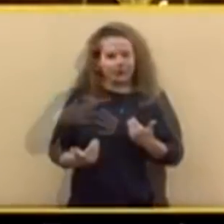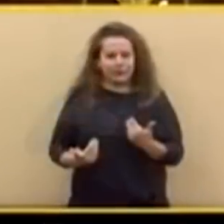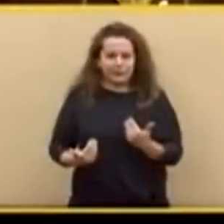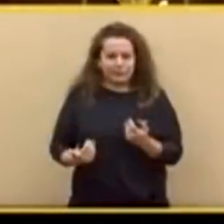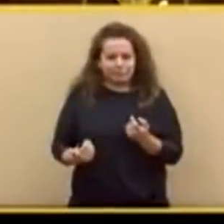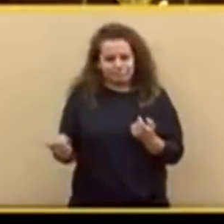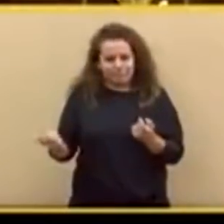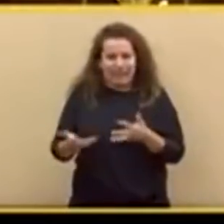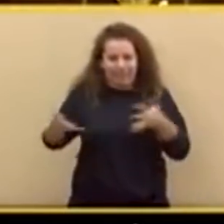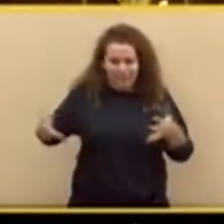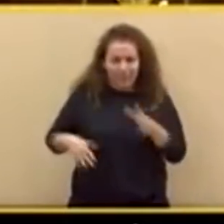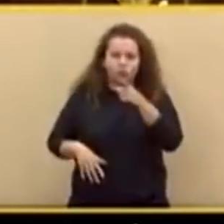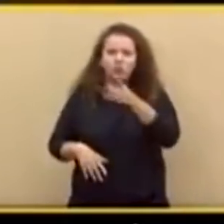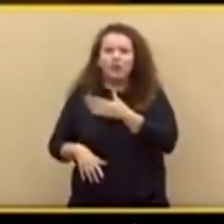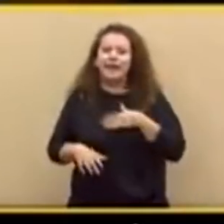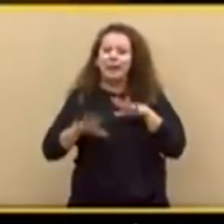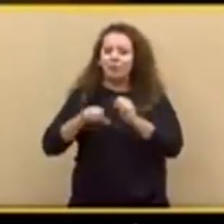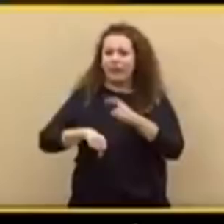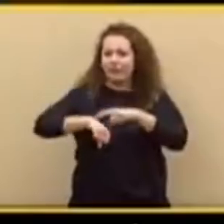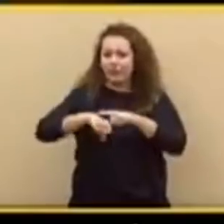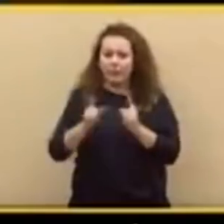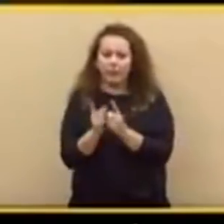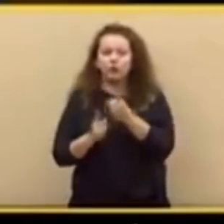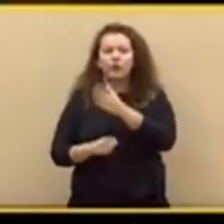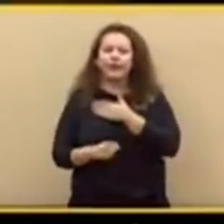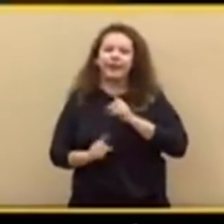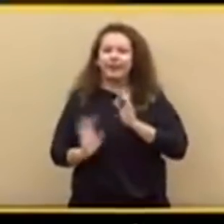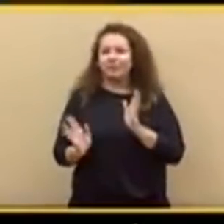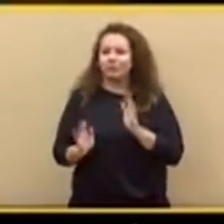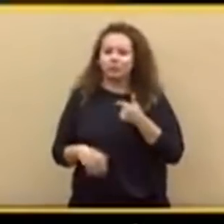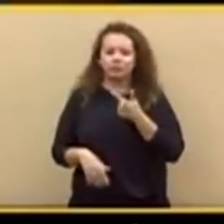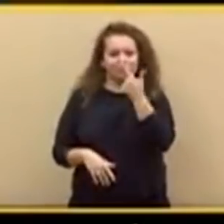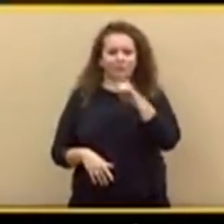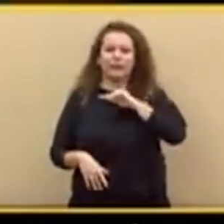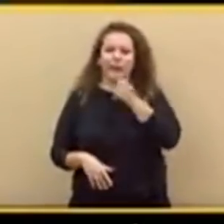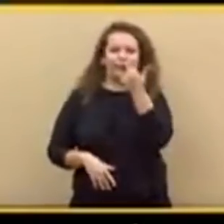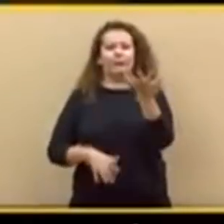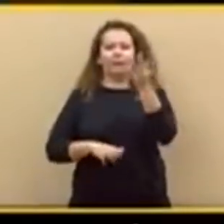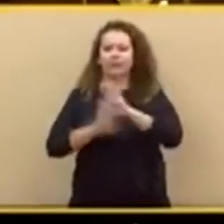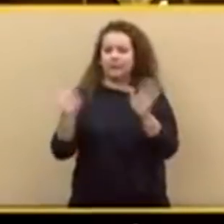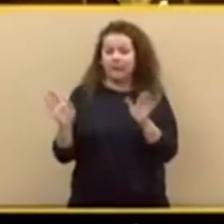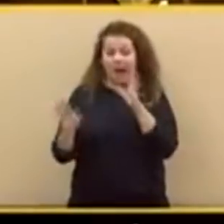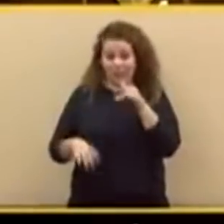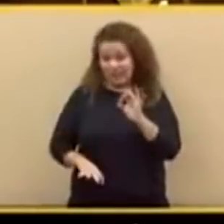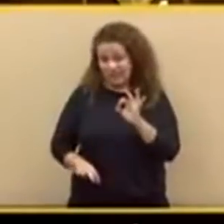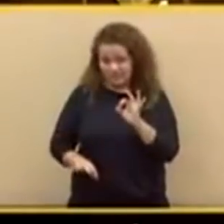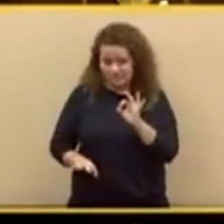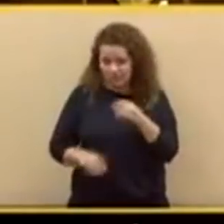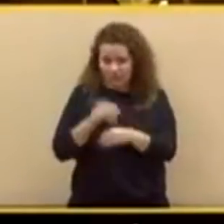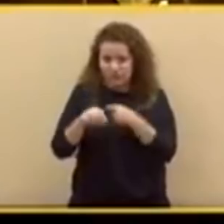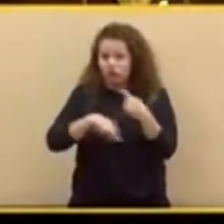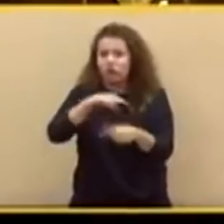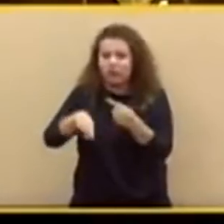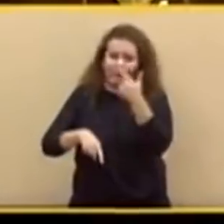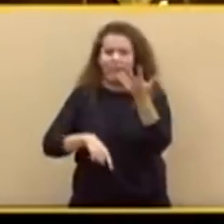Y usted no tenía más plan que darle gusto a su ego, que ya es una actividad a tiempo completo, pero ha tenido usted la desgracia de poder